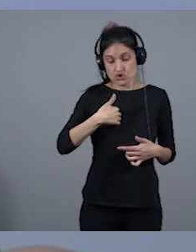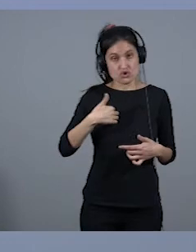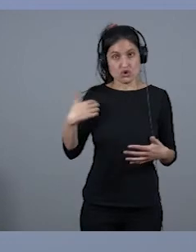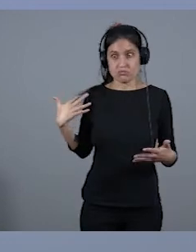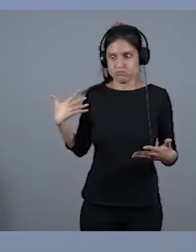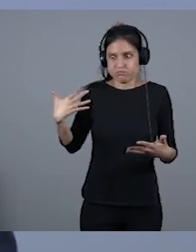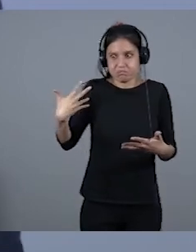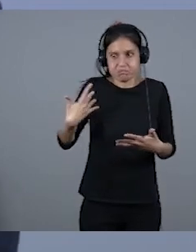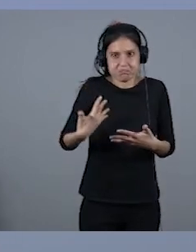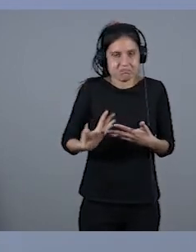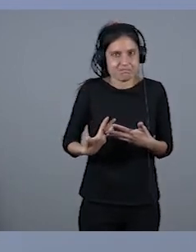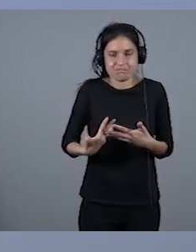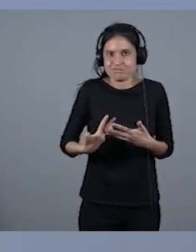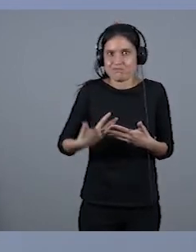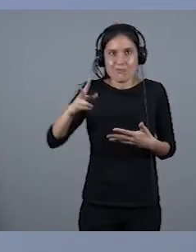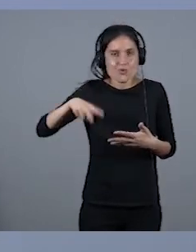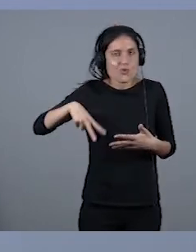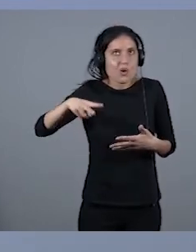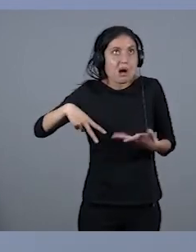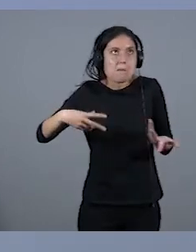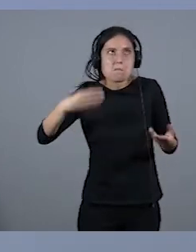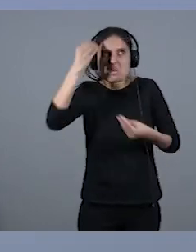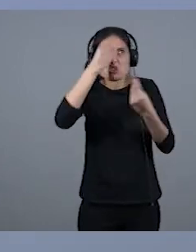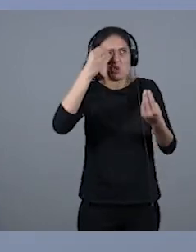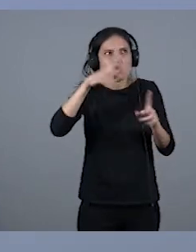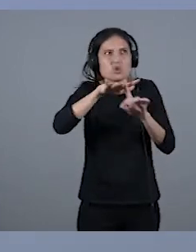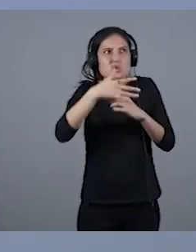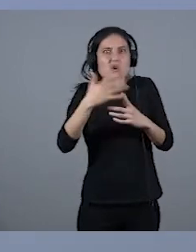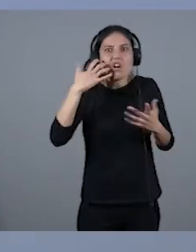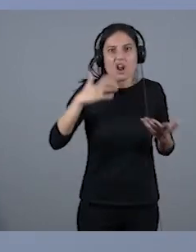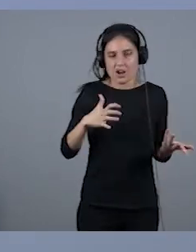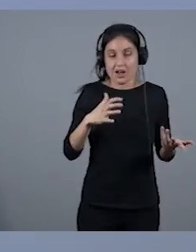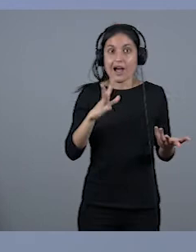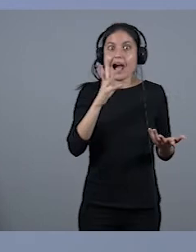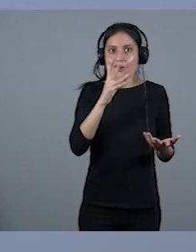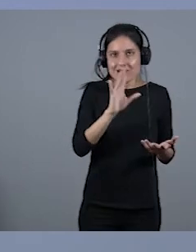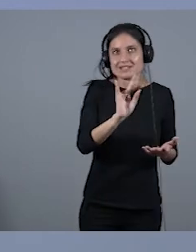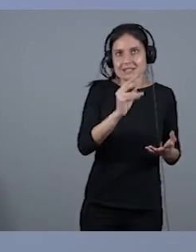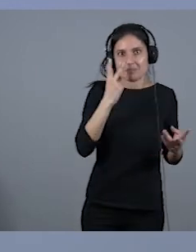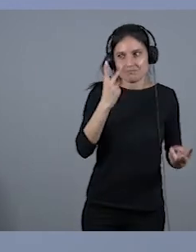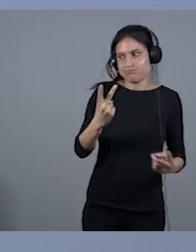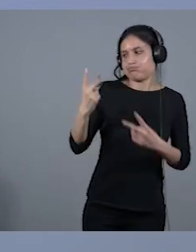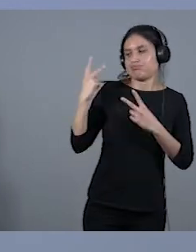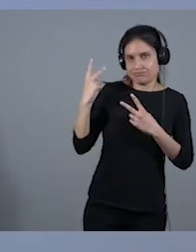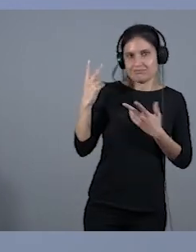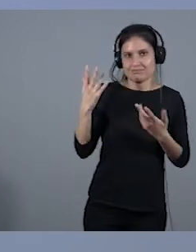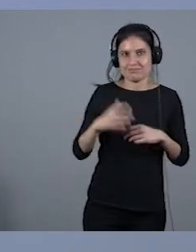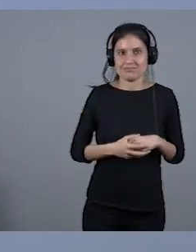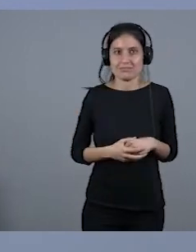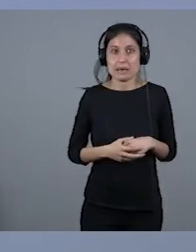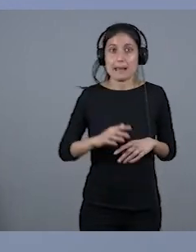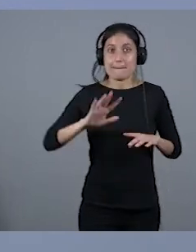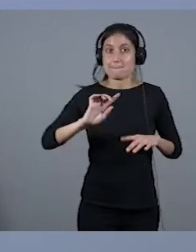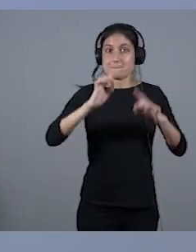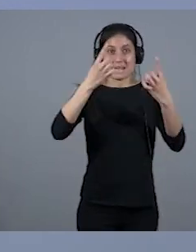consciente de que aquello fuera algo raro, soy consciente, después de que no estoy tan cerca de los medios, encontré mi primera transmisión